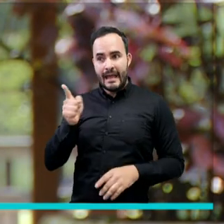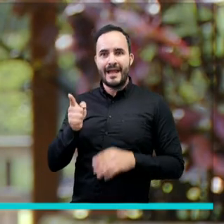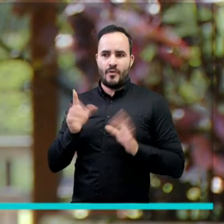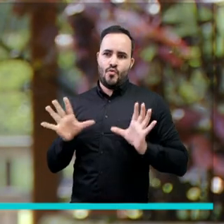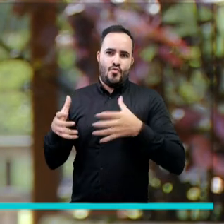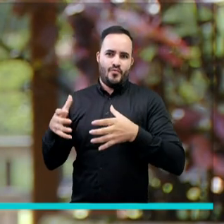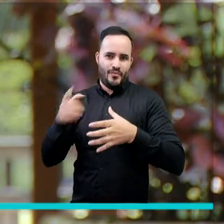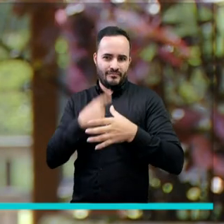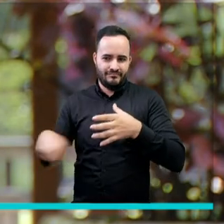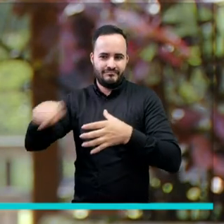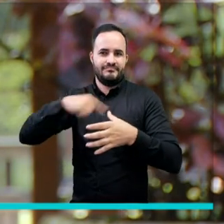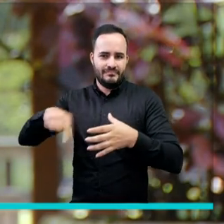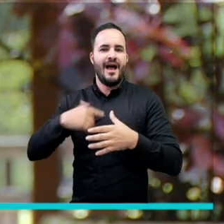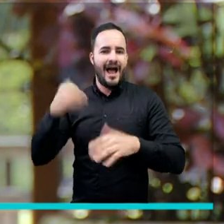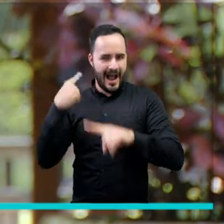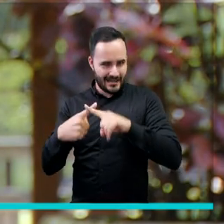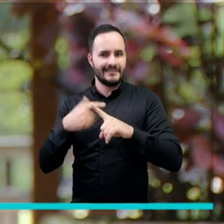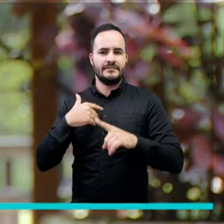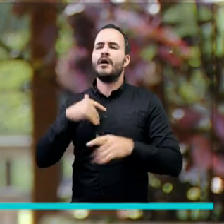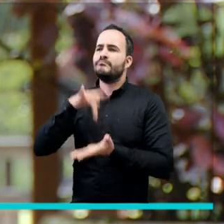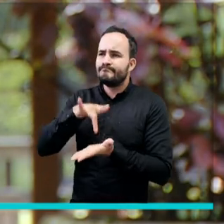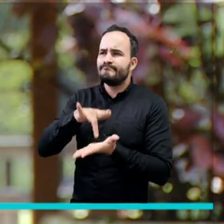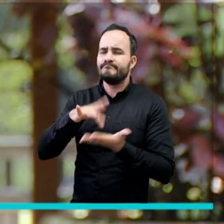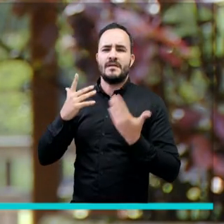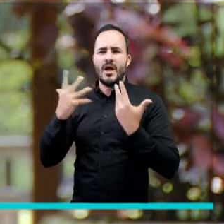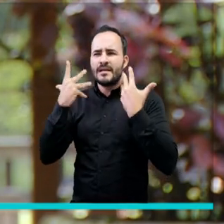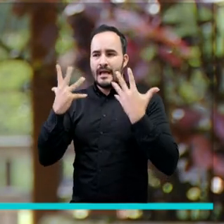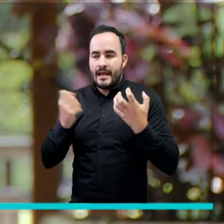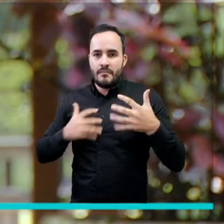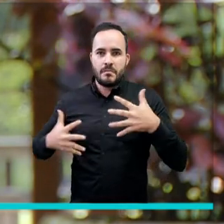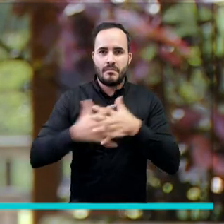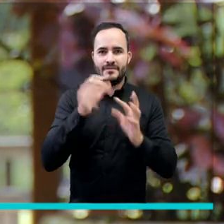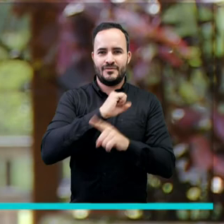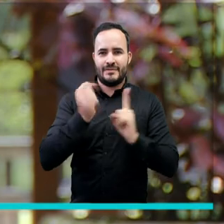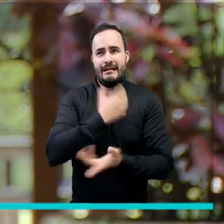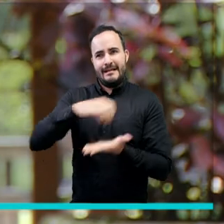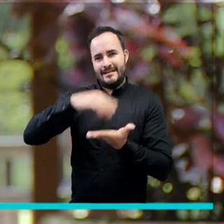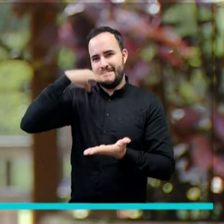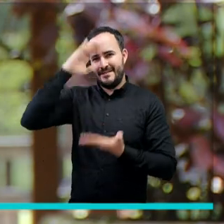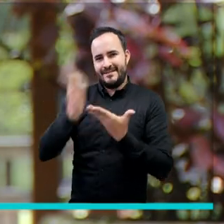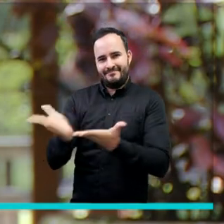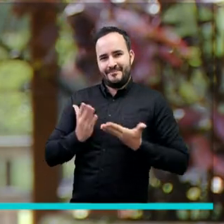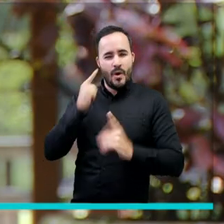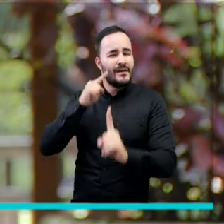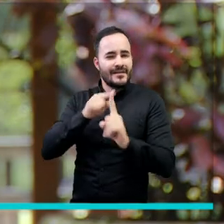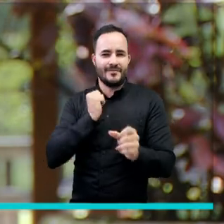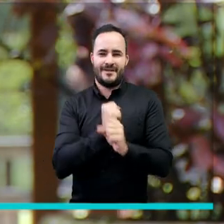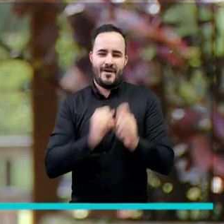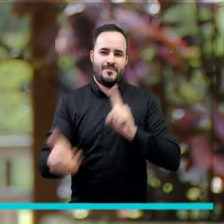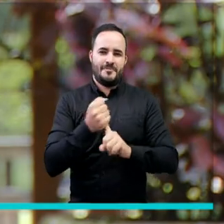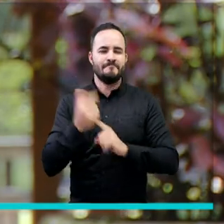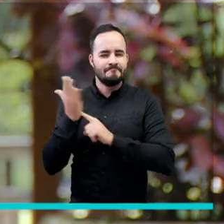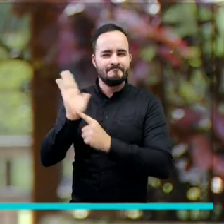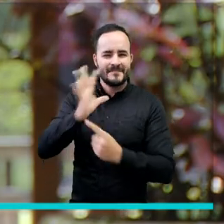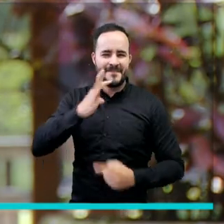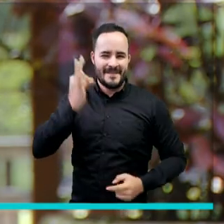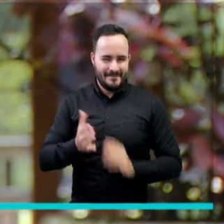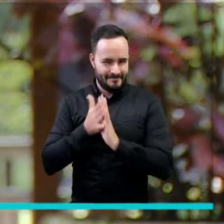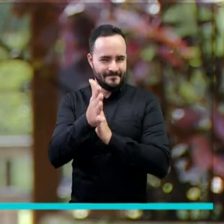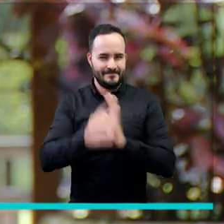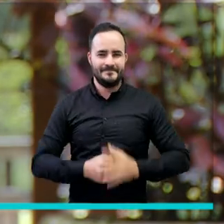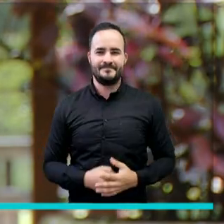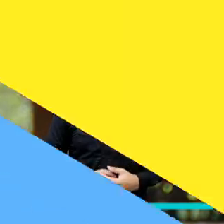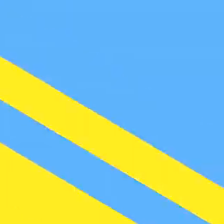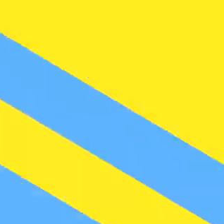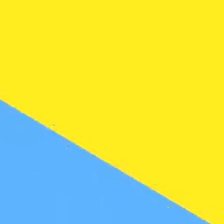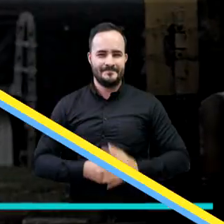hace parte de los exhabitantes de calle que se capacitaron en competencias laborales durante la administración de Medellín Futuro para conseguir un empleo. Esta es